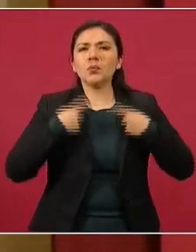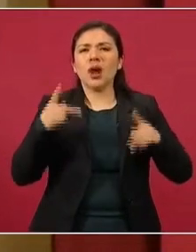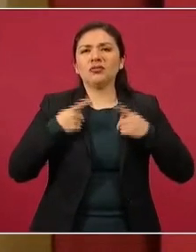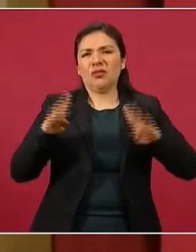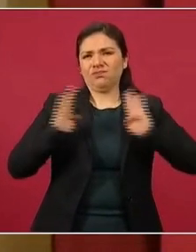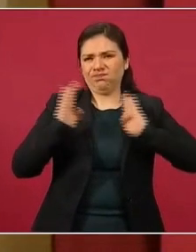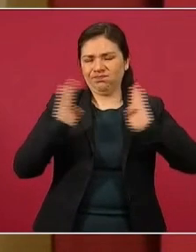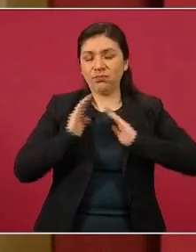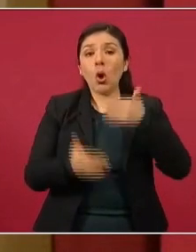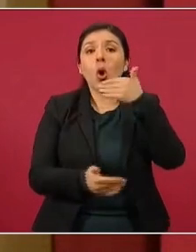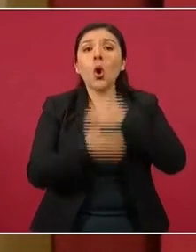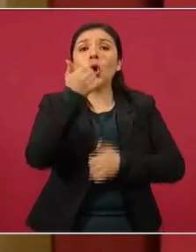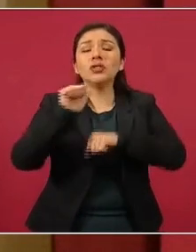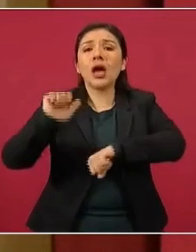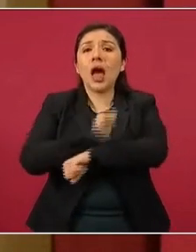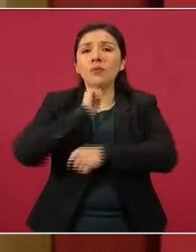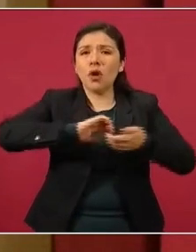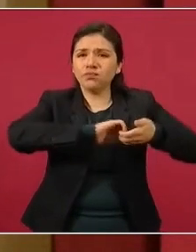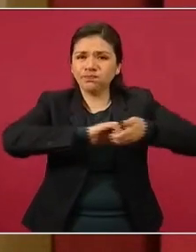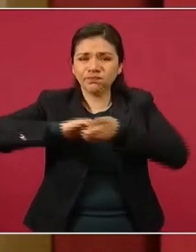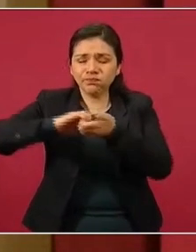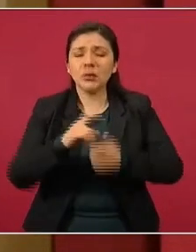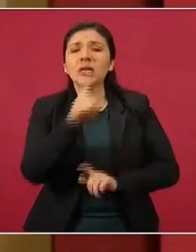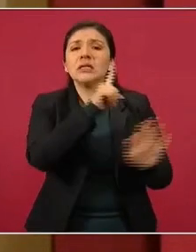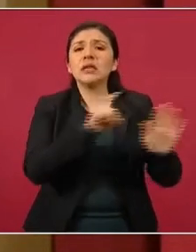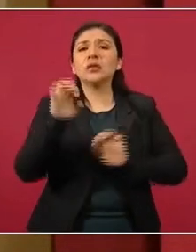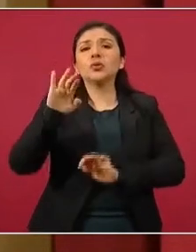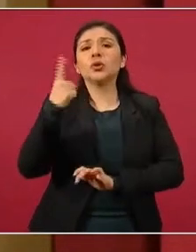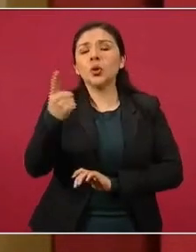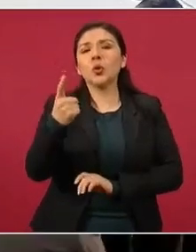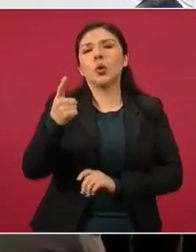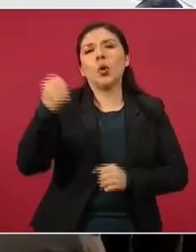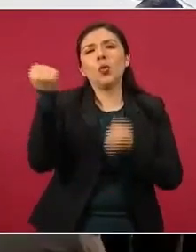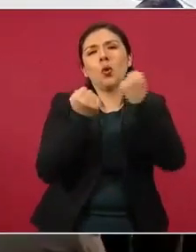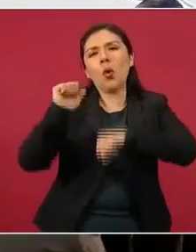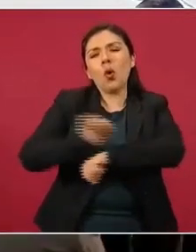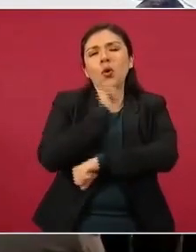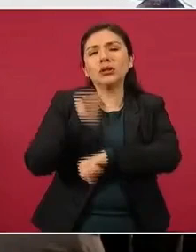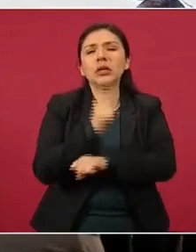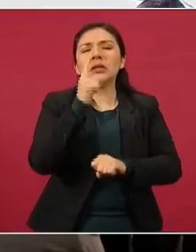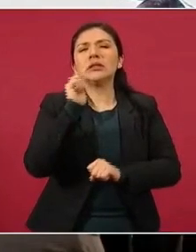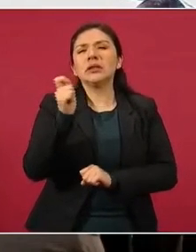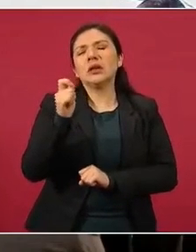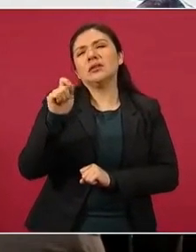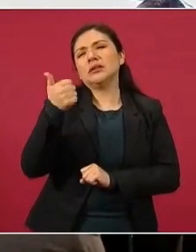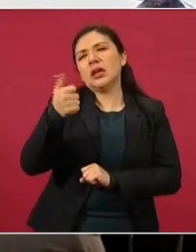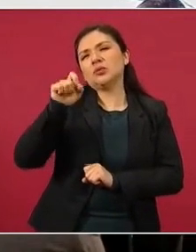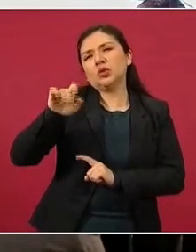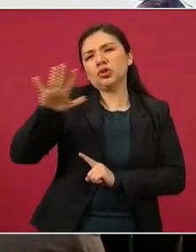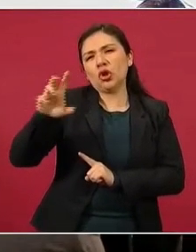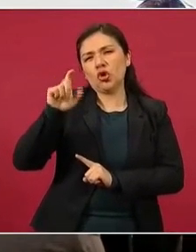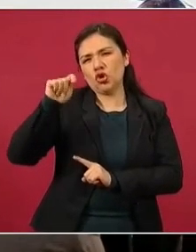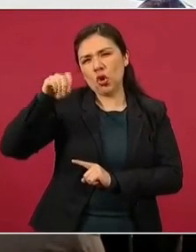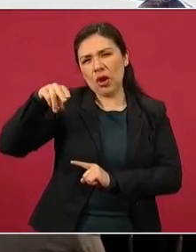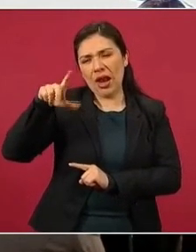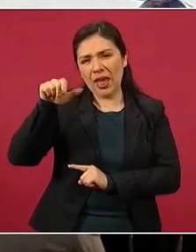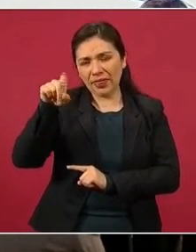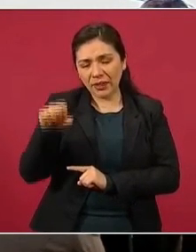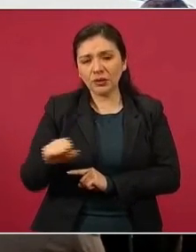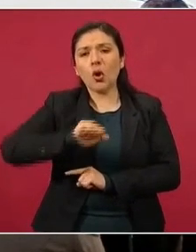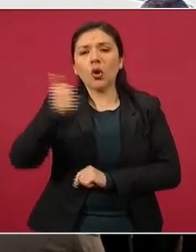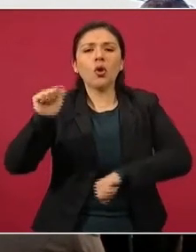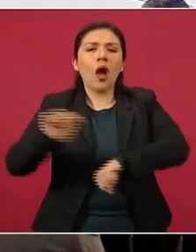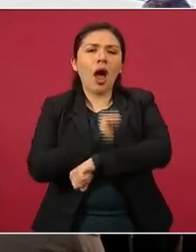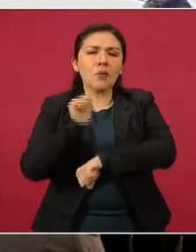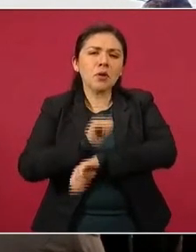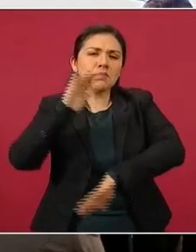tractocamiones, 151 vehículos de 6.5 toneladas, 11 camionetas de 3.5 toneladas,